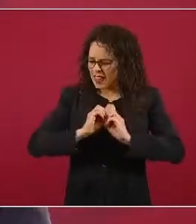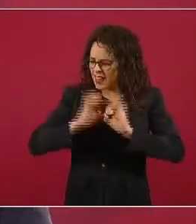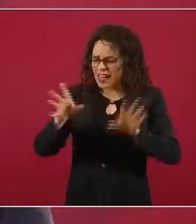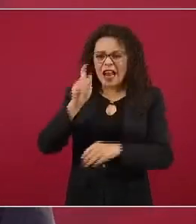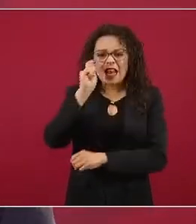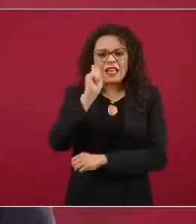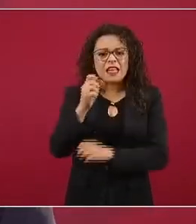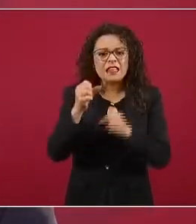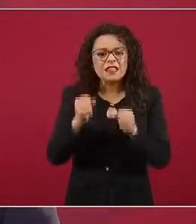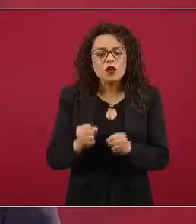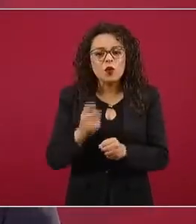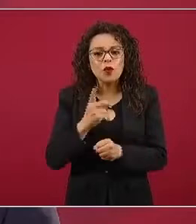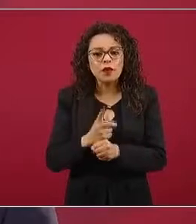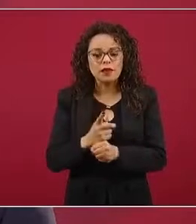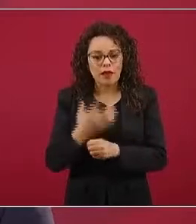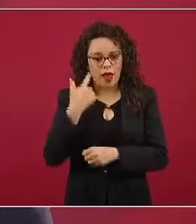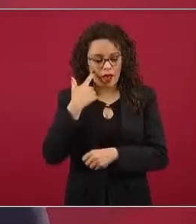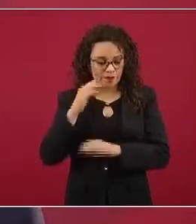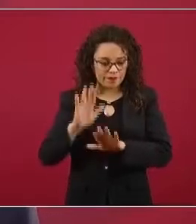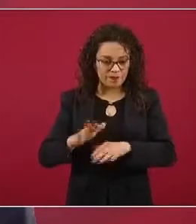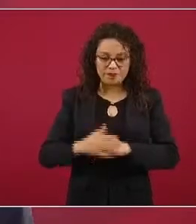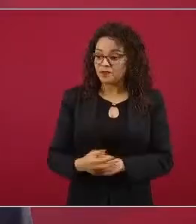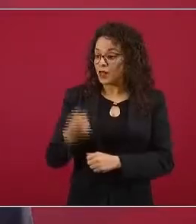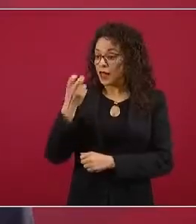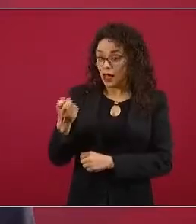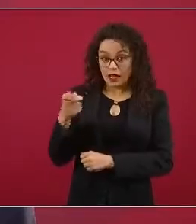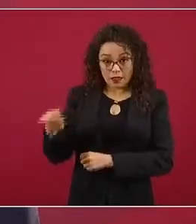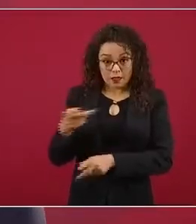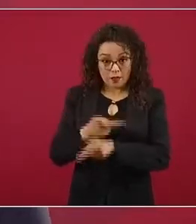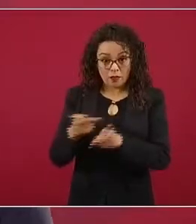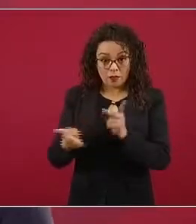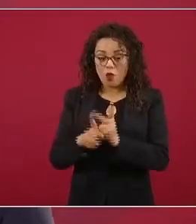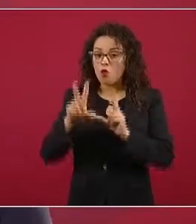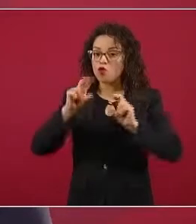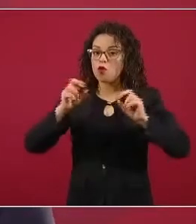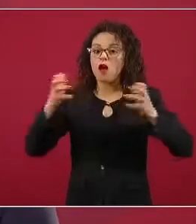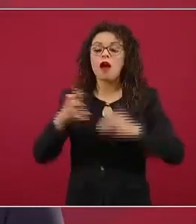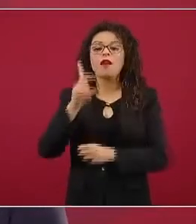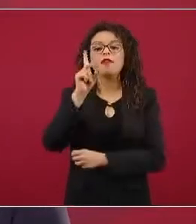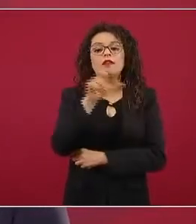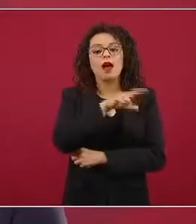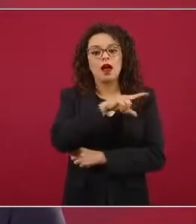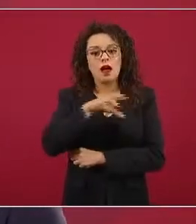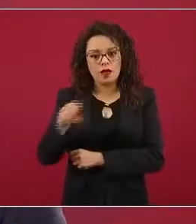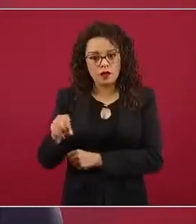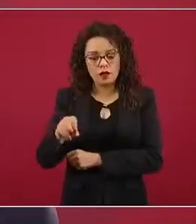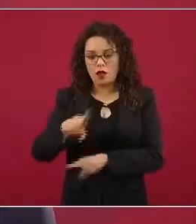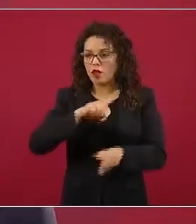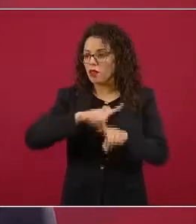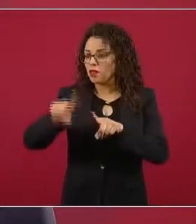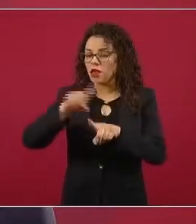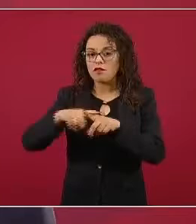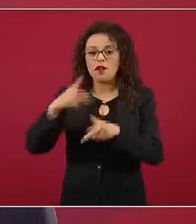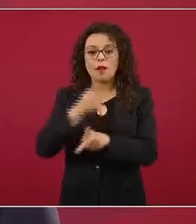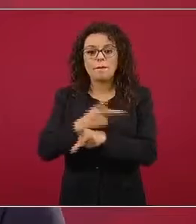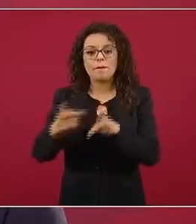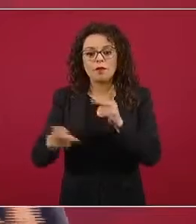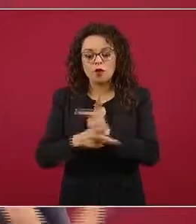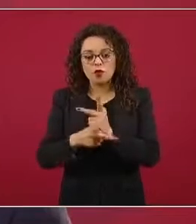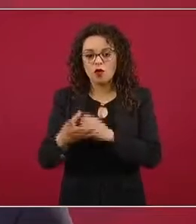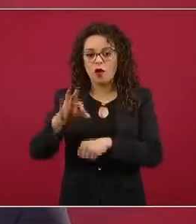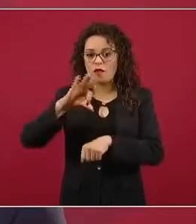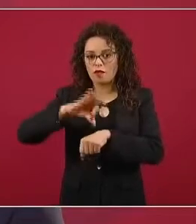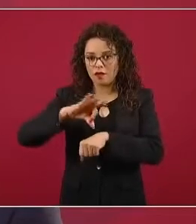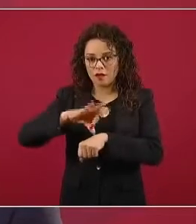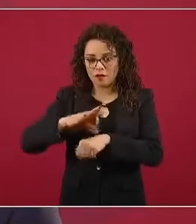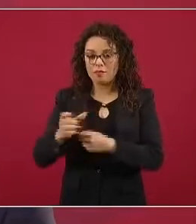es que el producto no cause daños. Los productos farmacéuticos, igual que los alimentos, igual